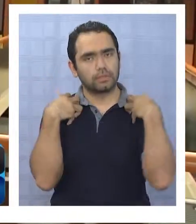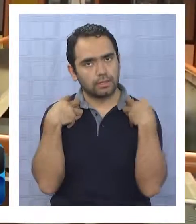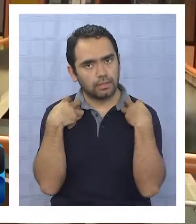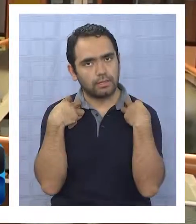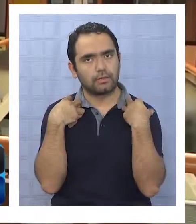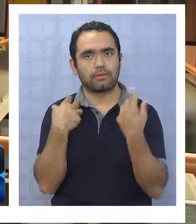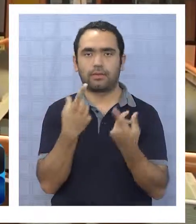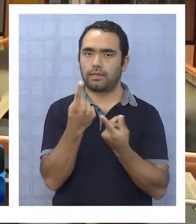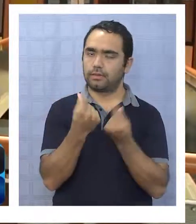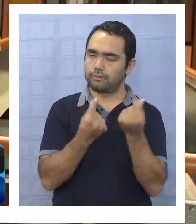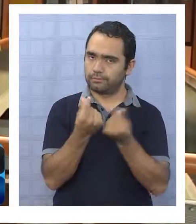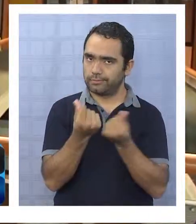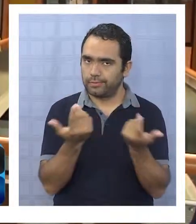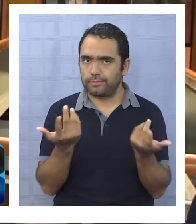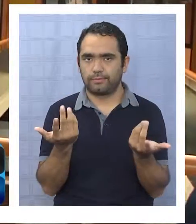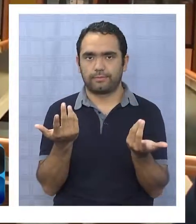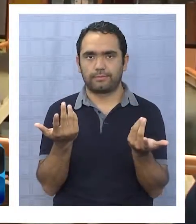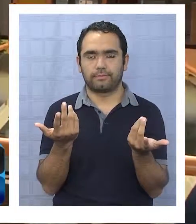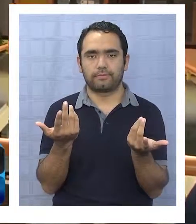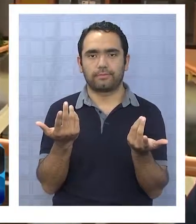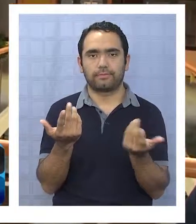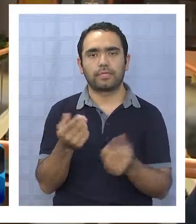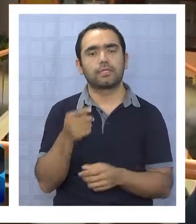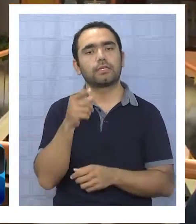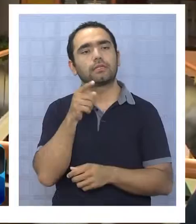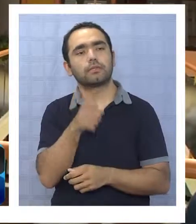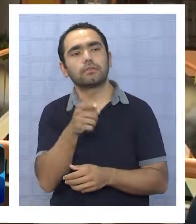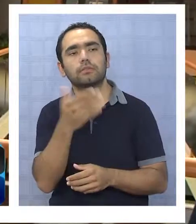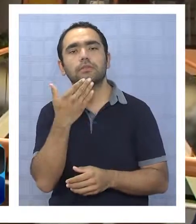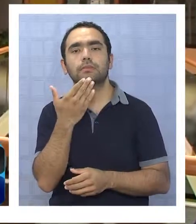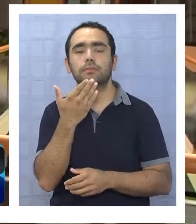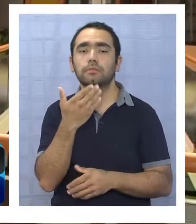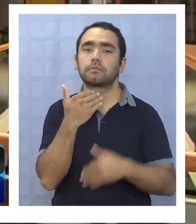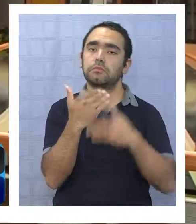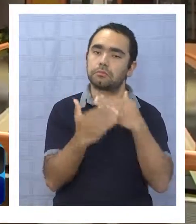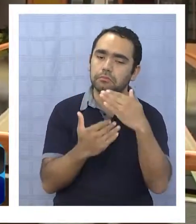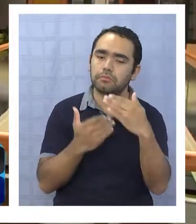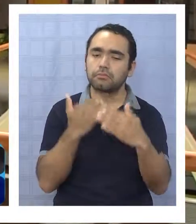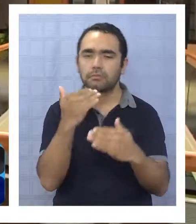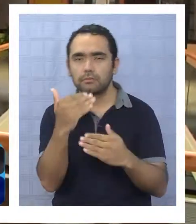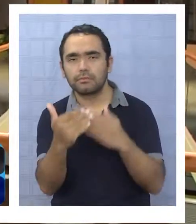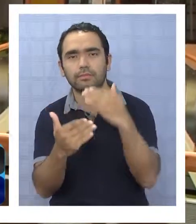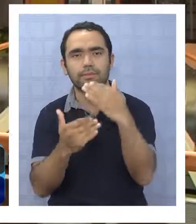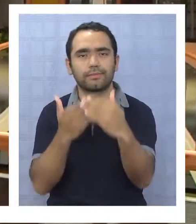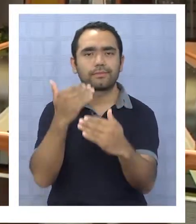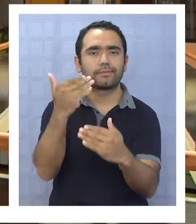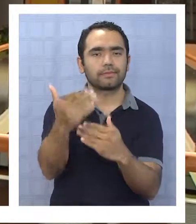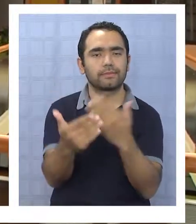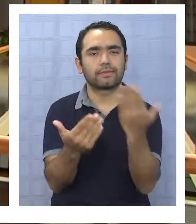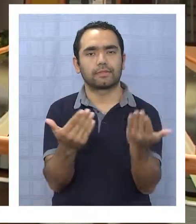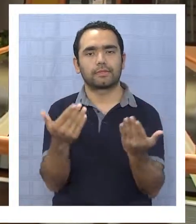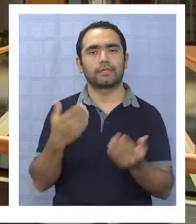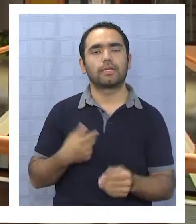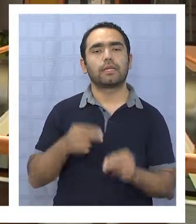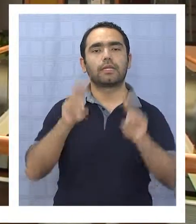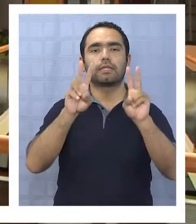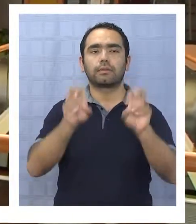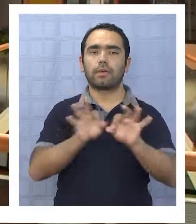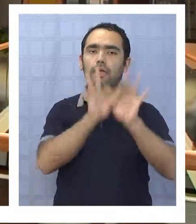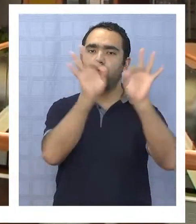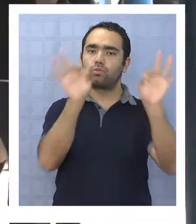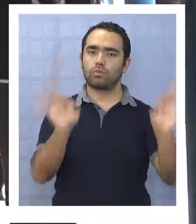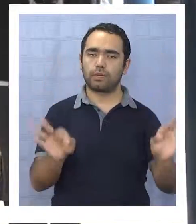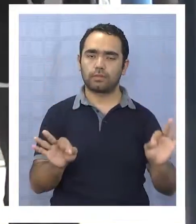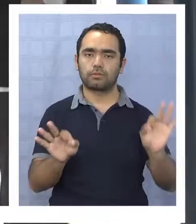tener una responsabilidad económica también. Así que eso, y vamos avanzando paso a paso en la reforma